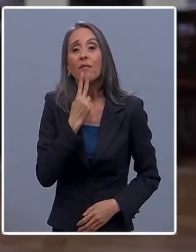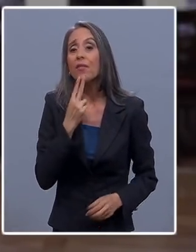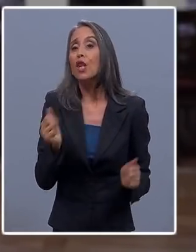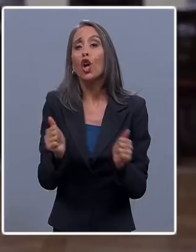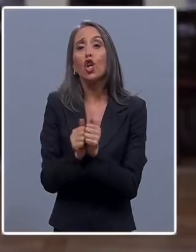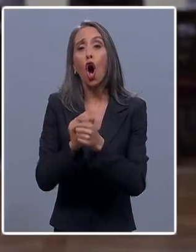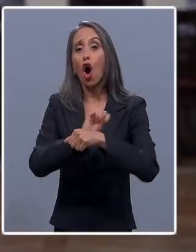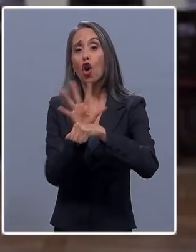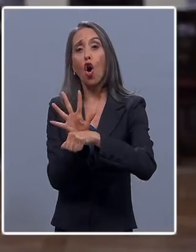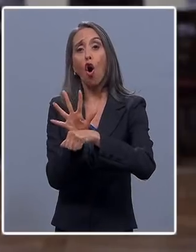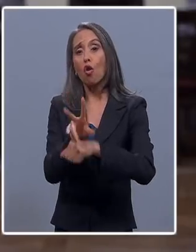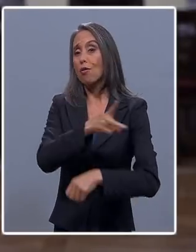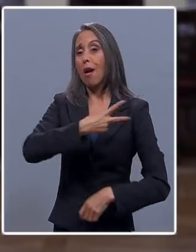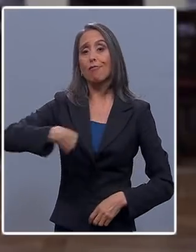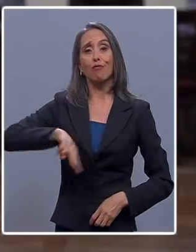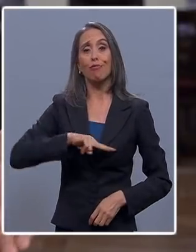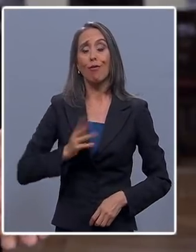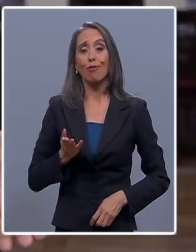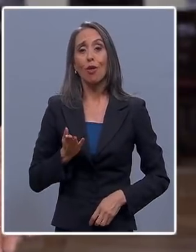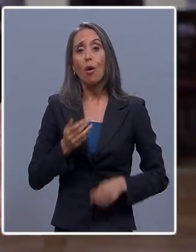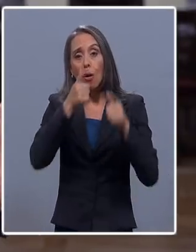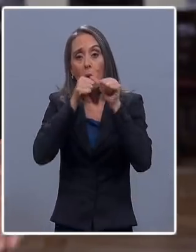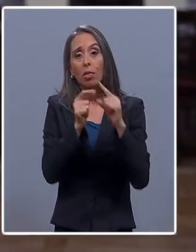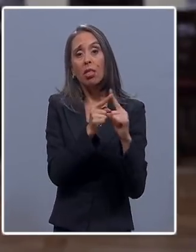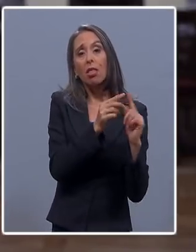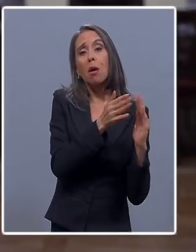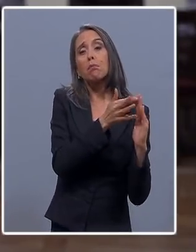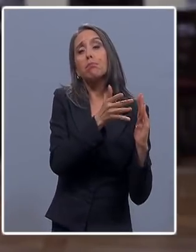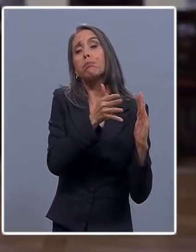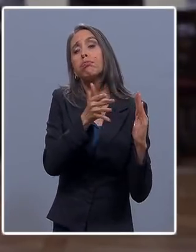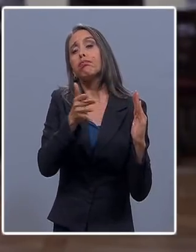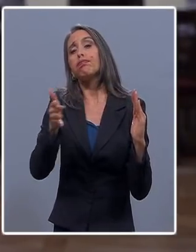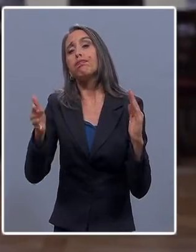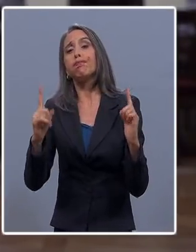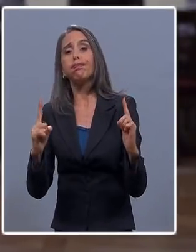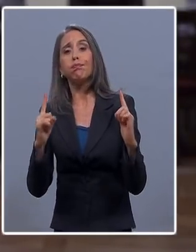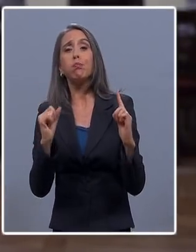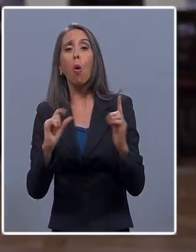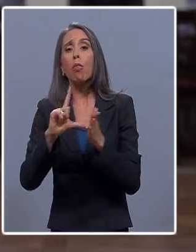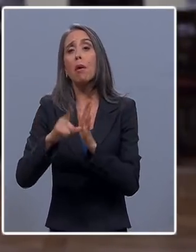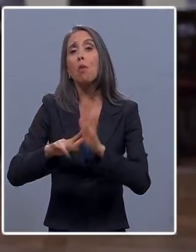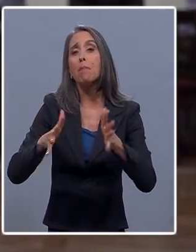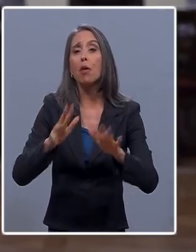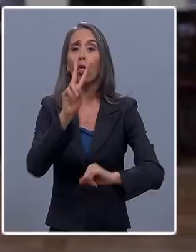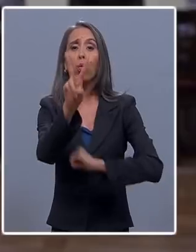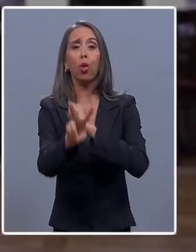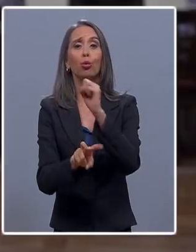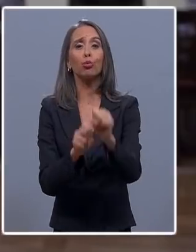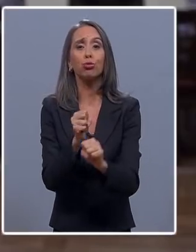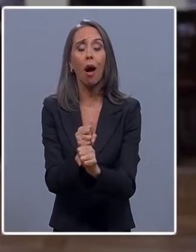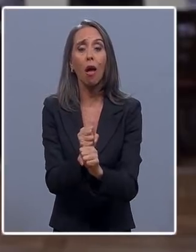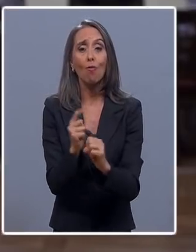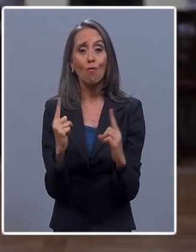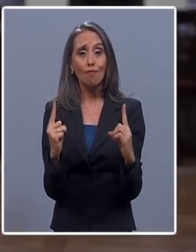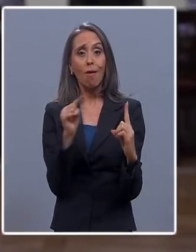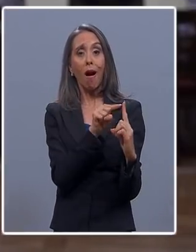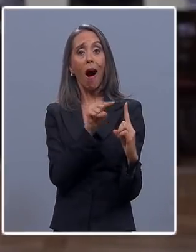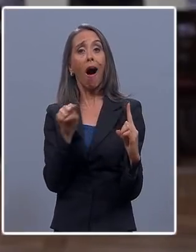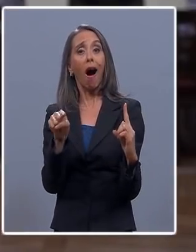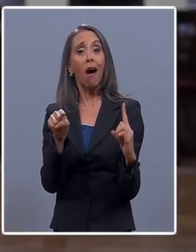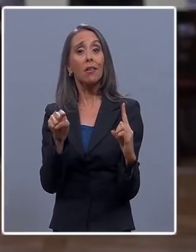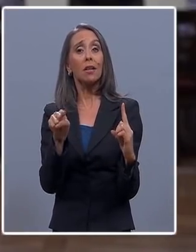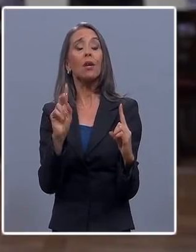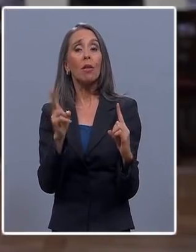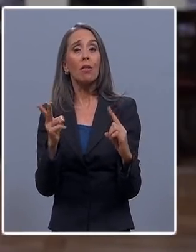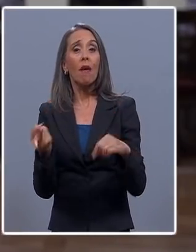coronavirus entre nosotros por un periodo que puede extenderse hasta dos años durante el cual tendremos que